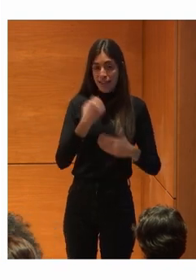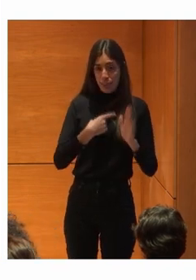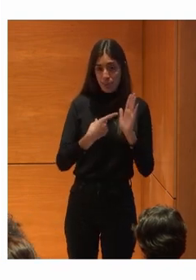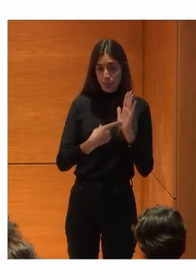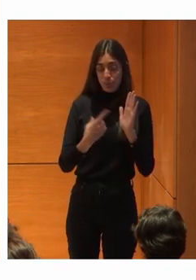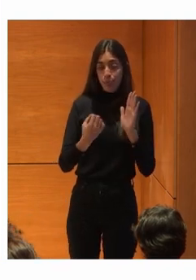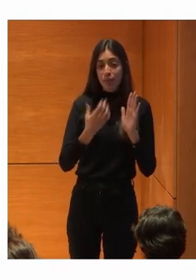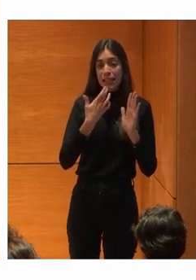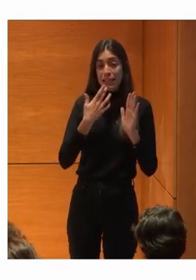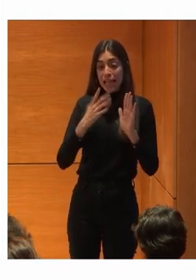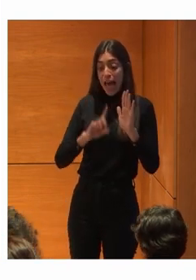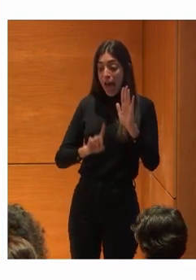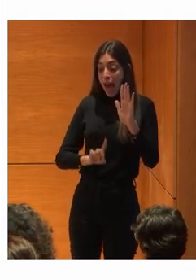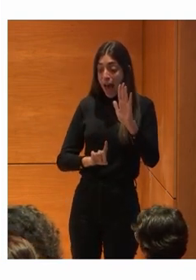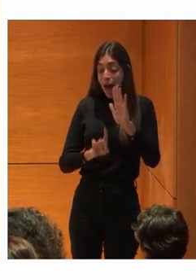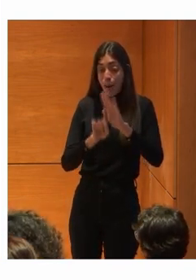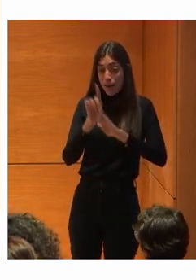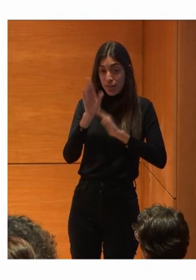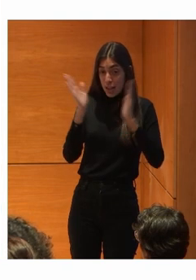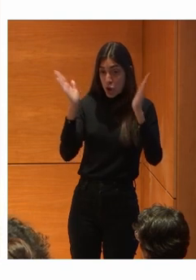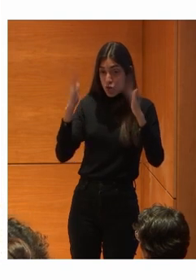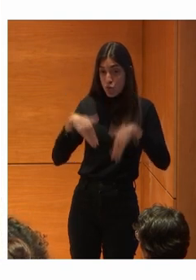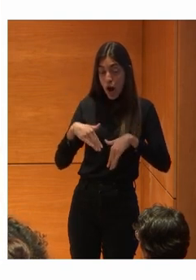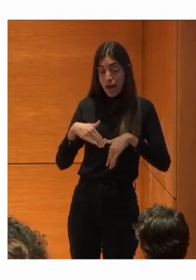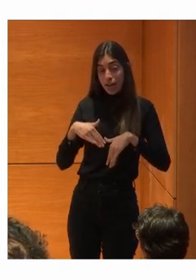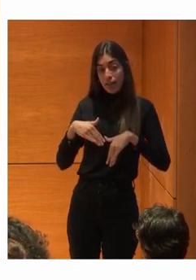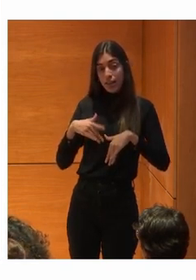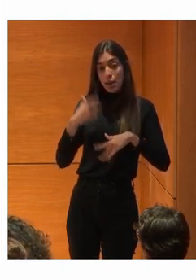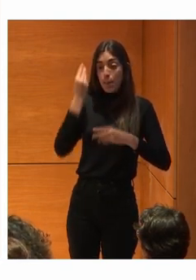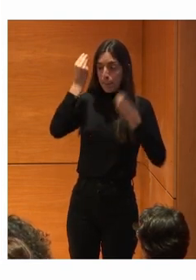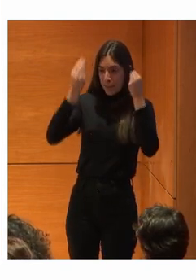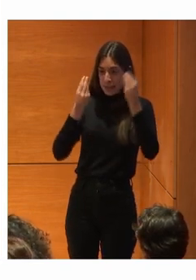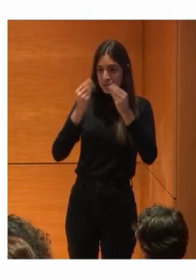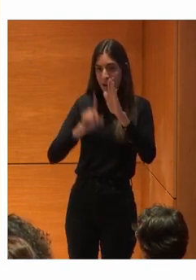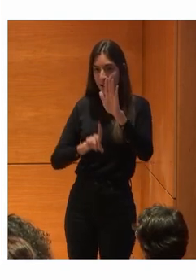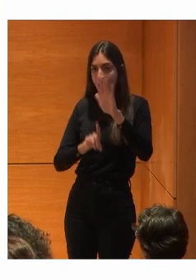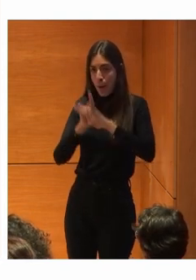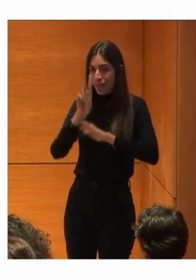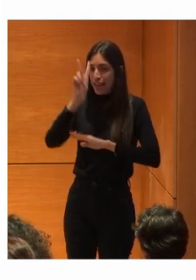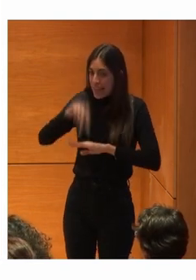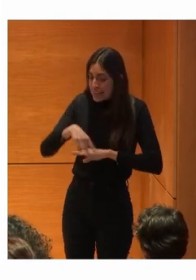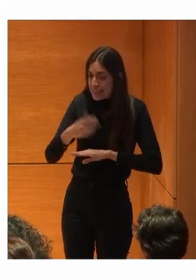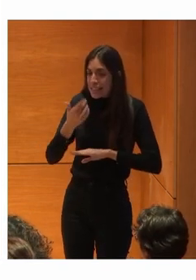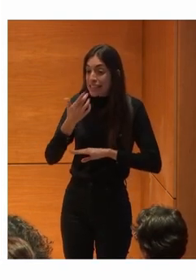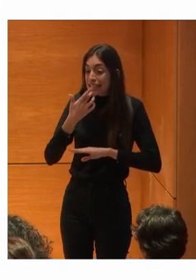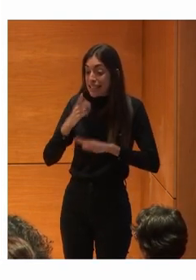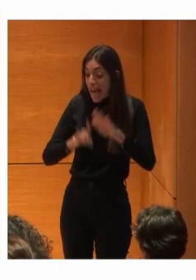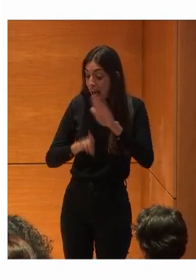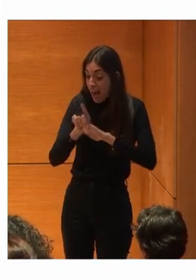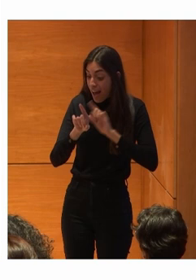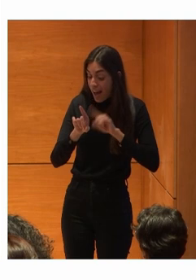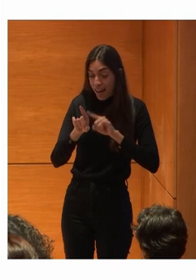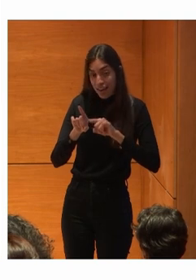avance Ningún avance Que pueda ser considerado avance Si ese avance No